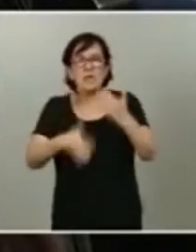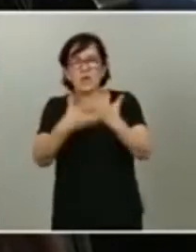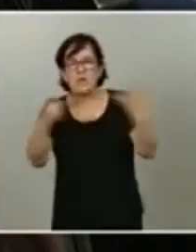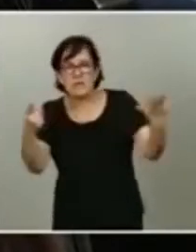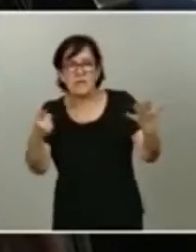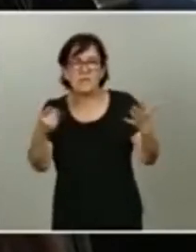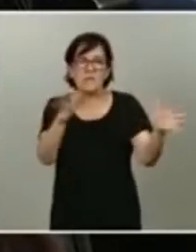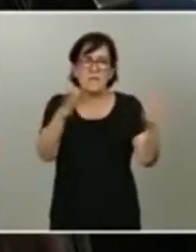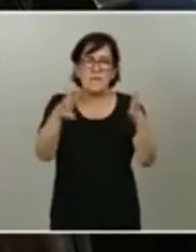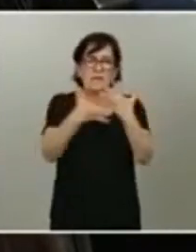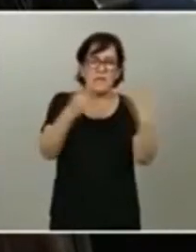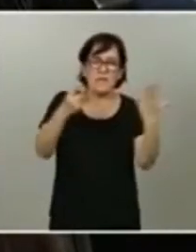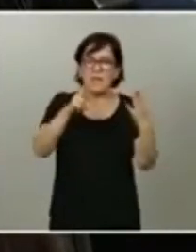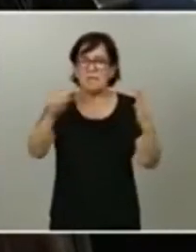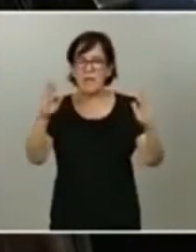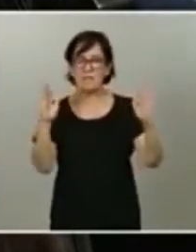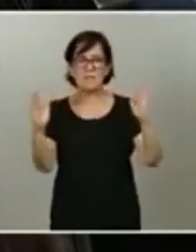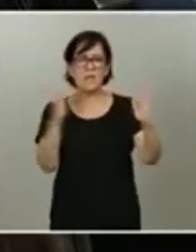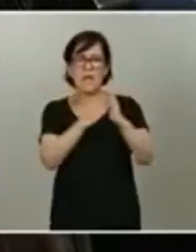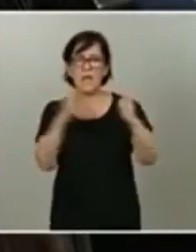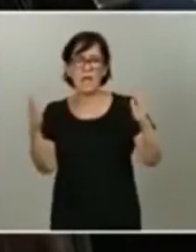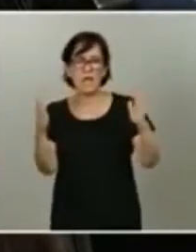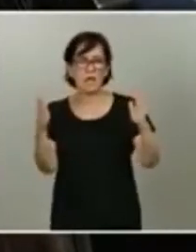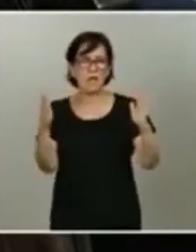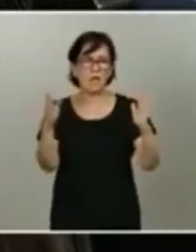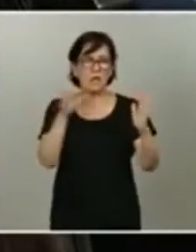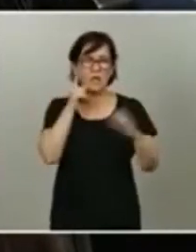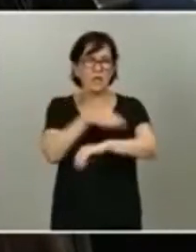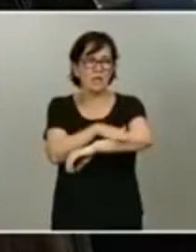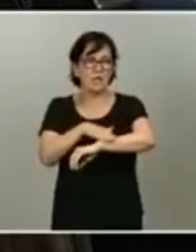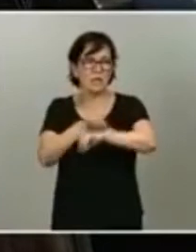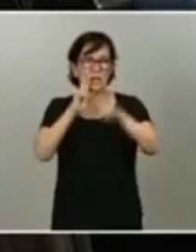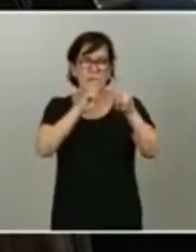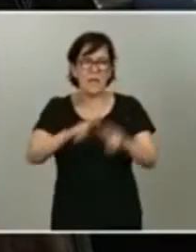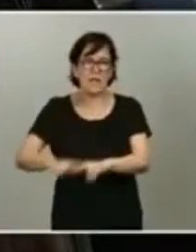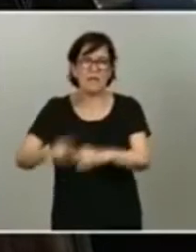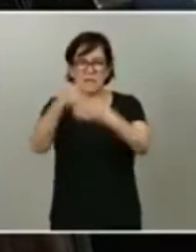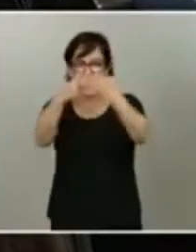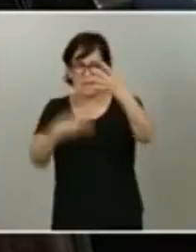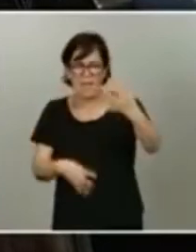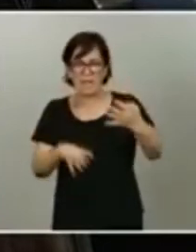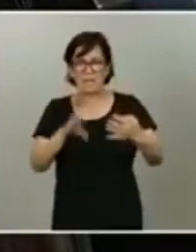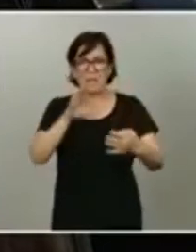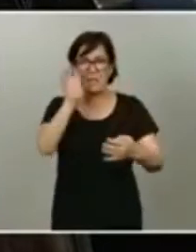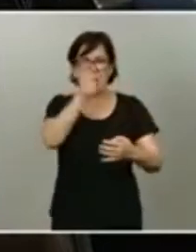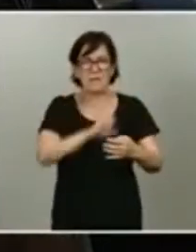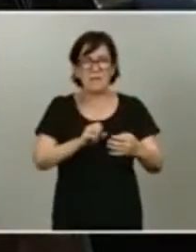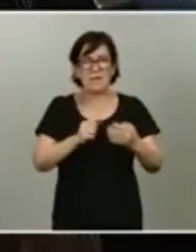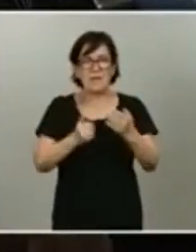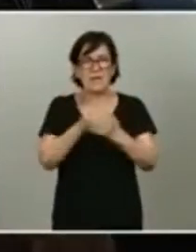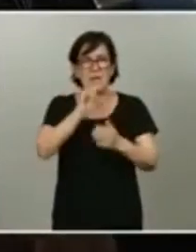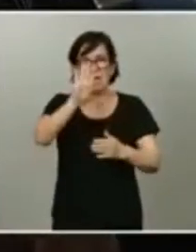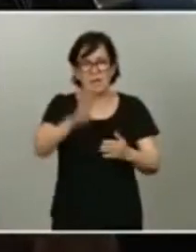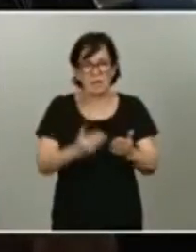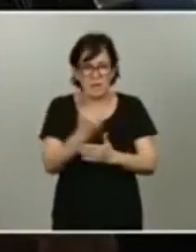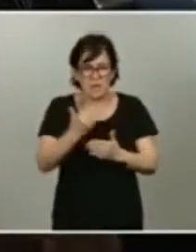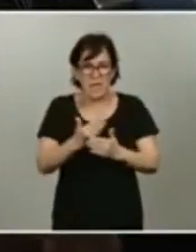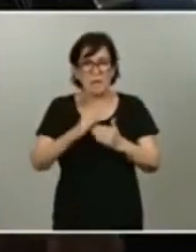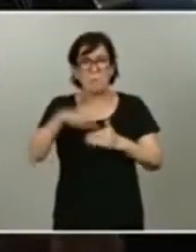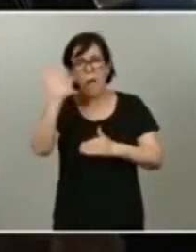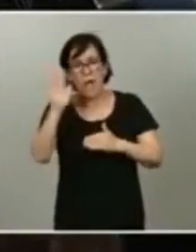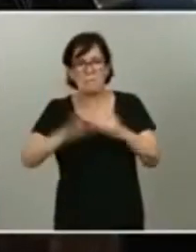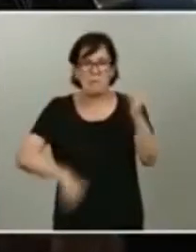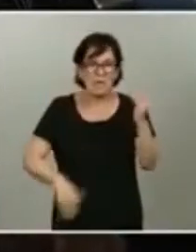y 20? ¿Cree el Gobierno que hay que revisar la lista de países cada 14 días, cada más, cada menos? Me gustaría saber qué está defendiendo nuestro